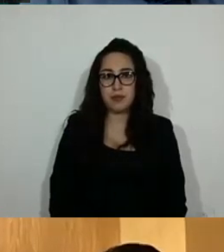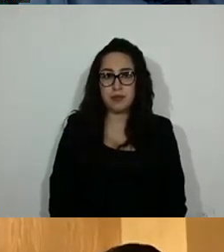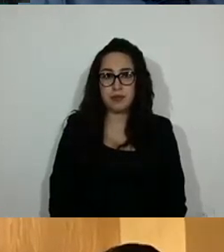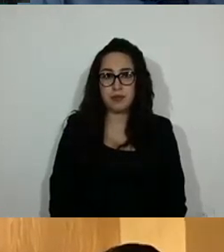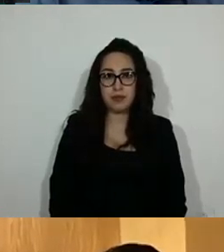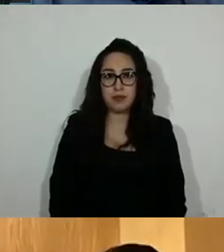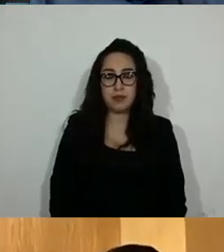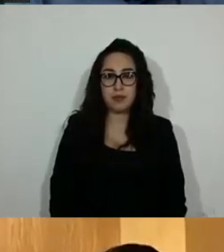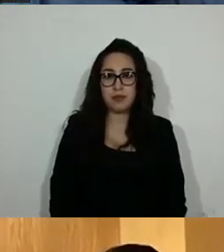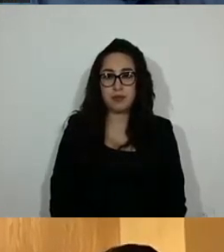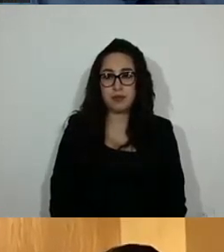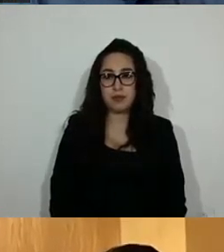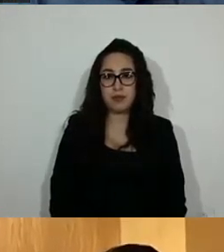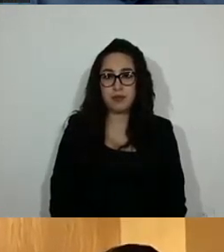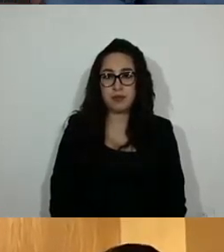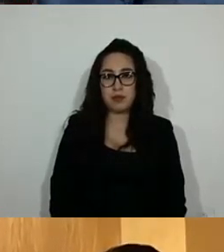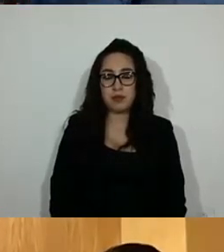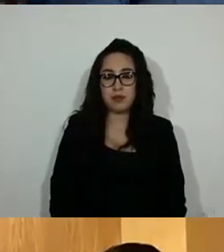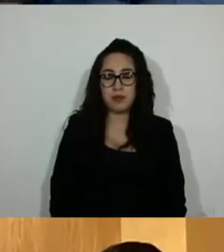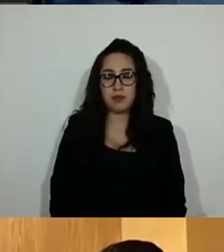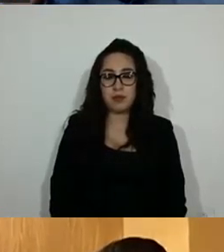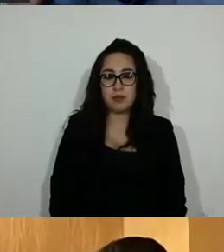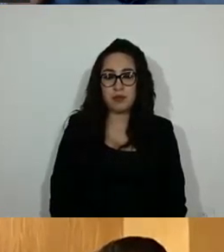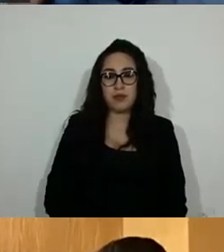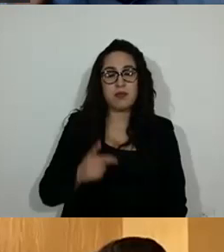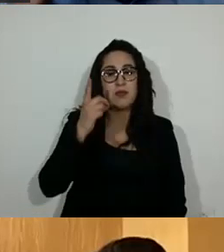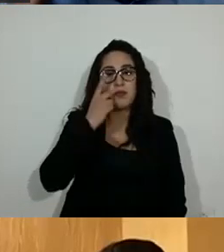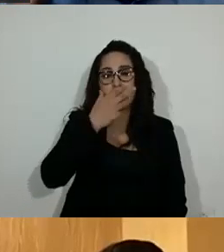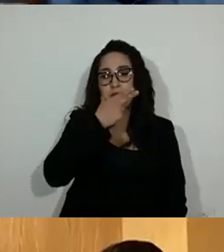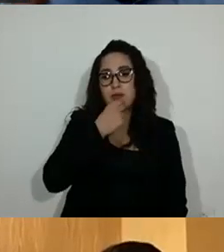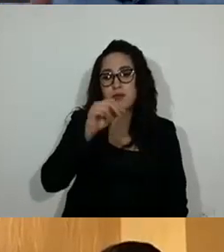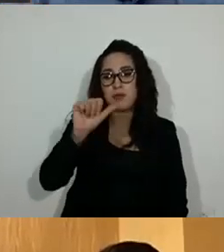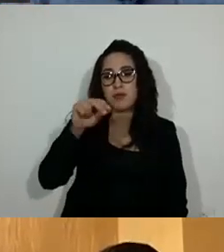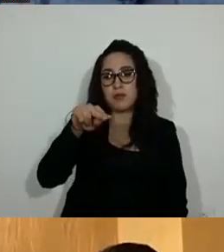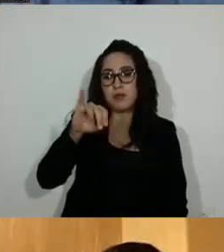diputado Diputado Aníbal Cáñez Morales.